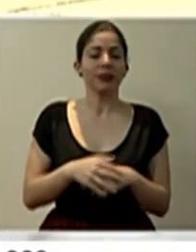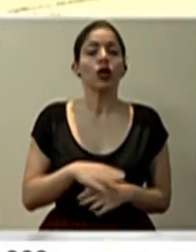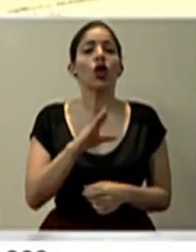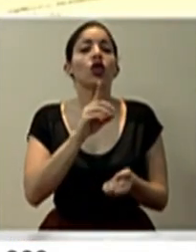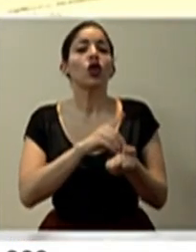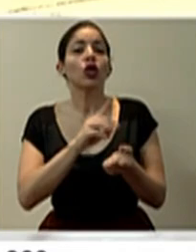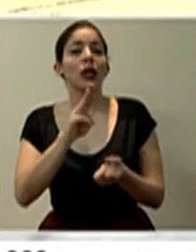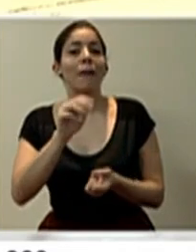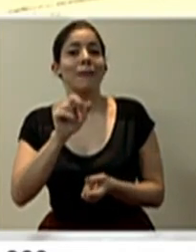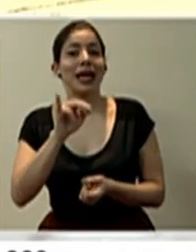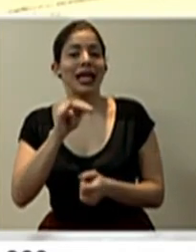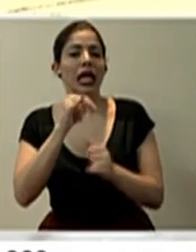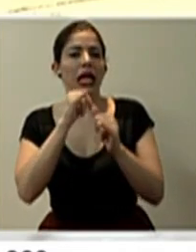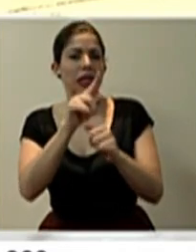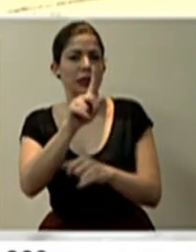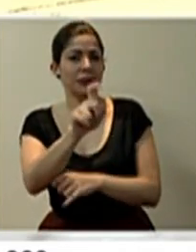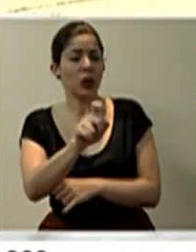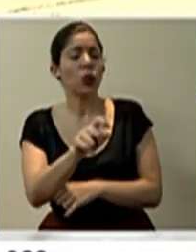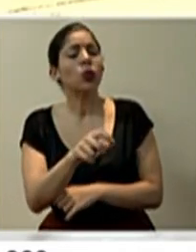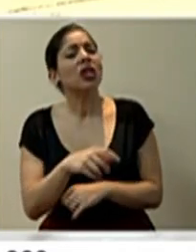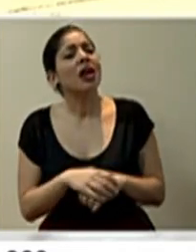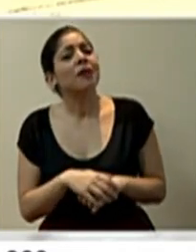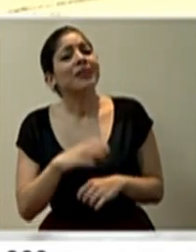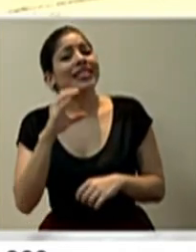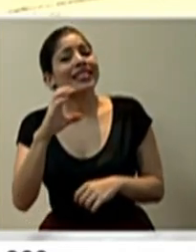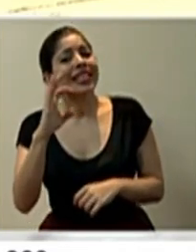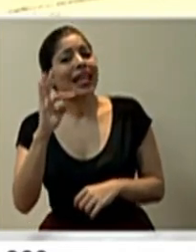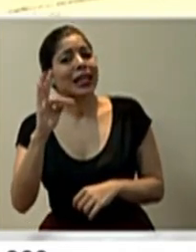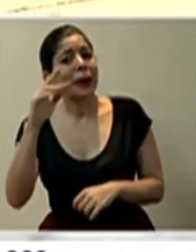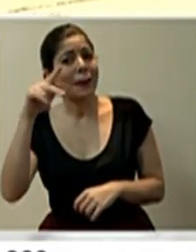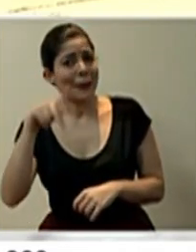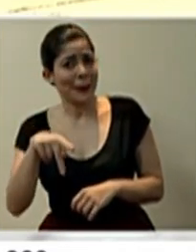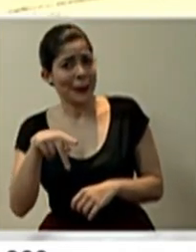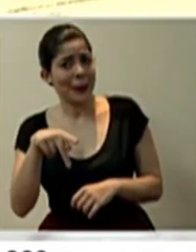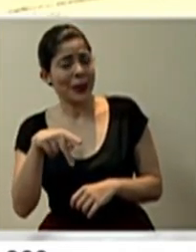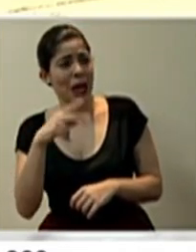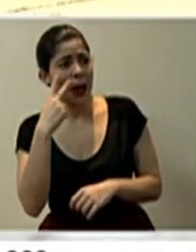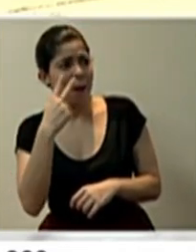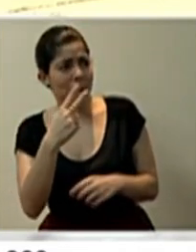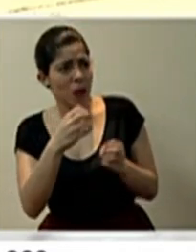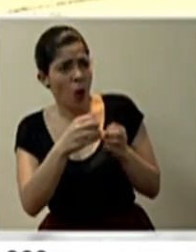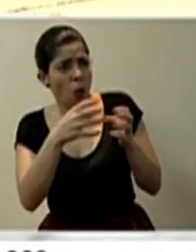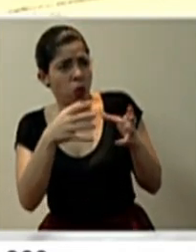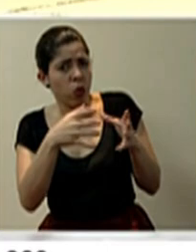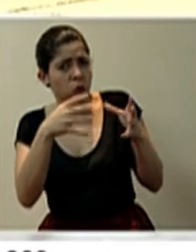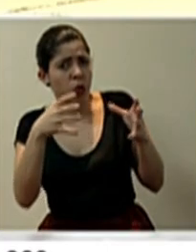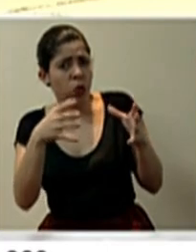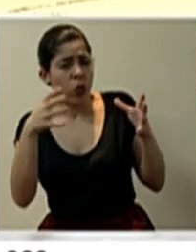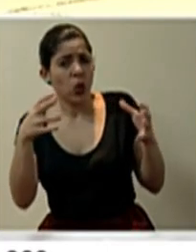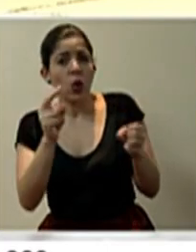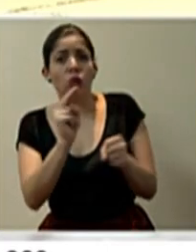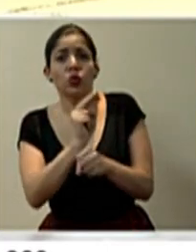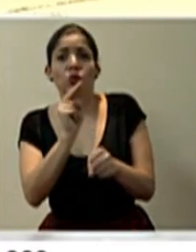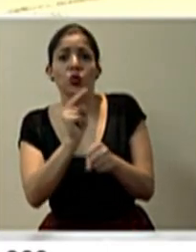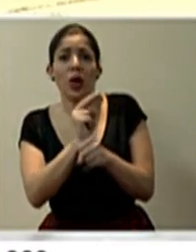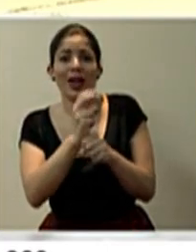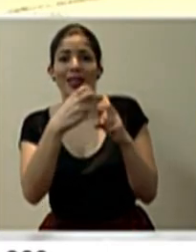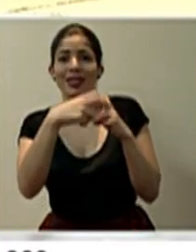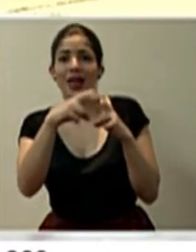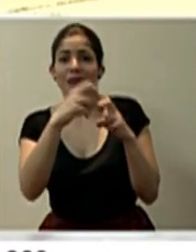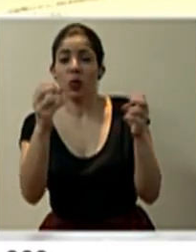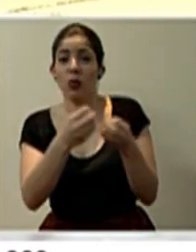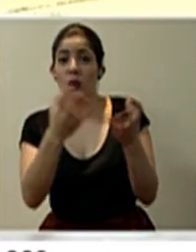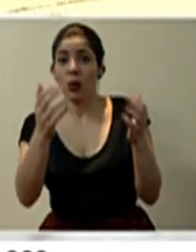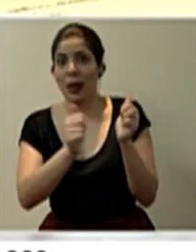Marín también consulta Extra Noticias. Debido a que el CTP ha notado un aumento considerable en los usuarios que utilizan el transporte